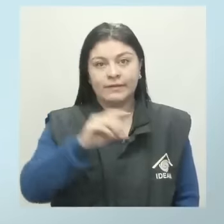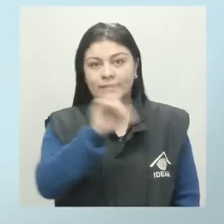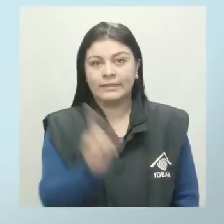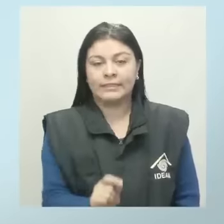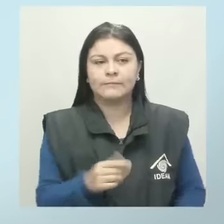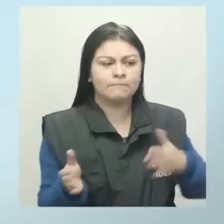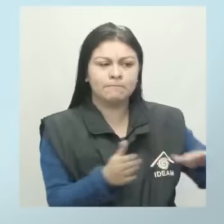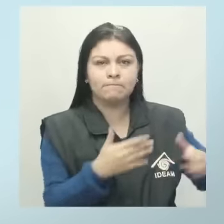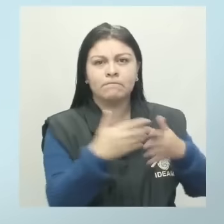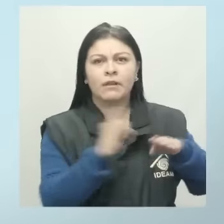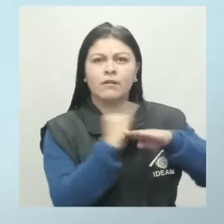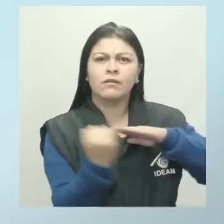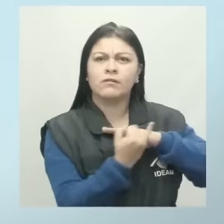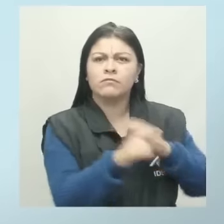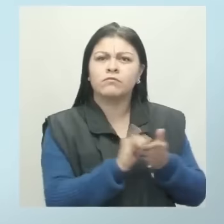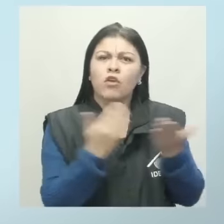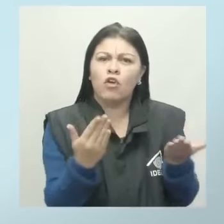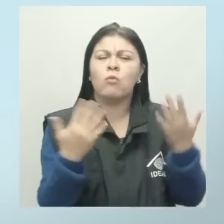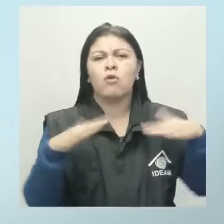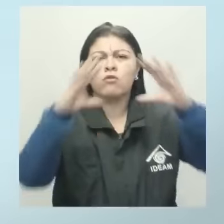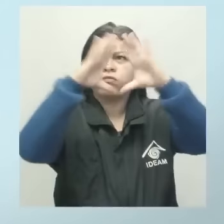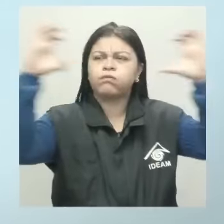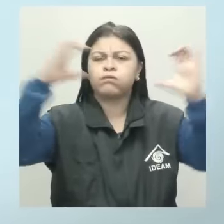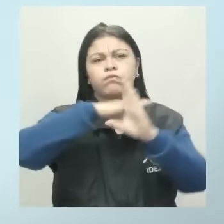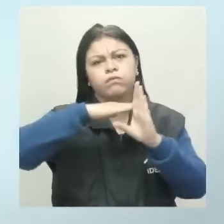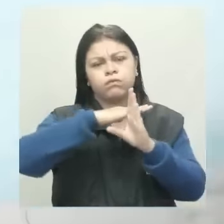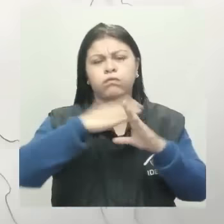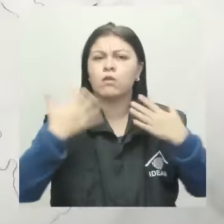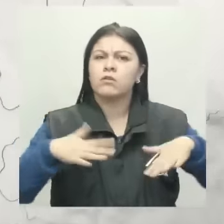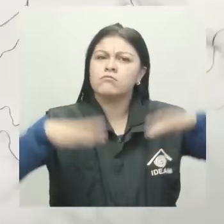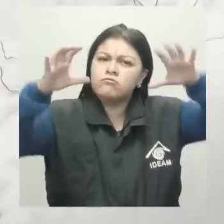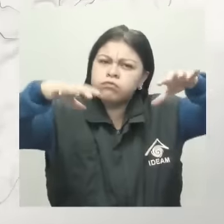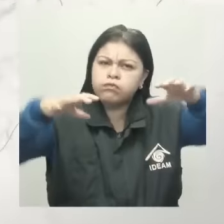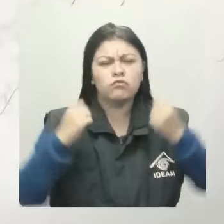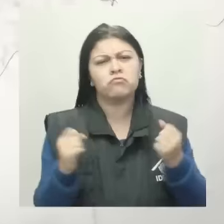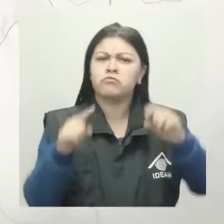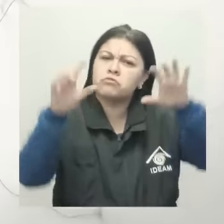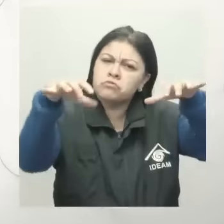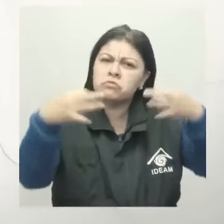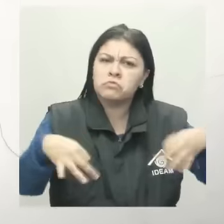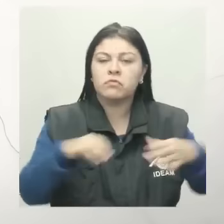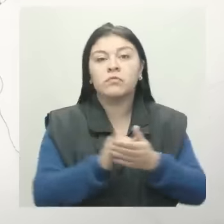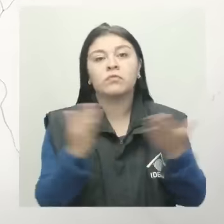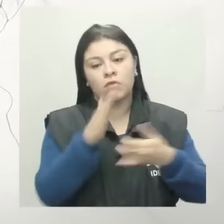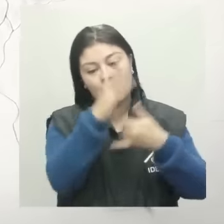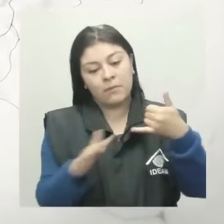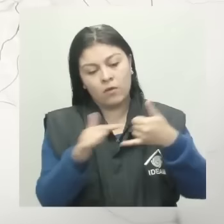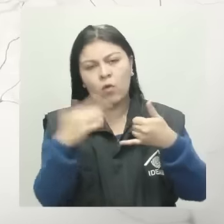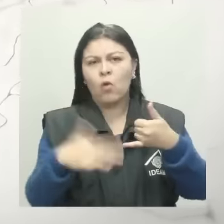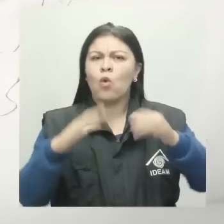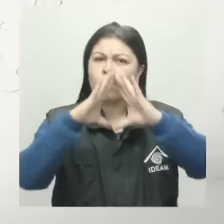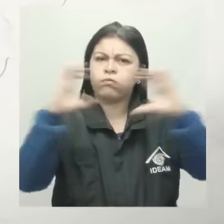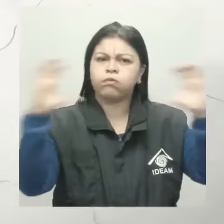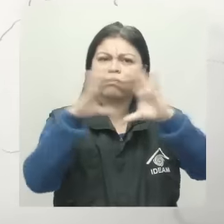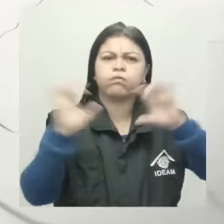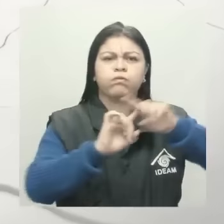nuestras islas se estiman cielos entre parcial y mayormente cubiertos con lluvias moderadas. Hacia el litoral del Pacífico habrá nubosidad